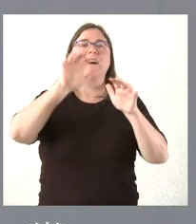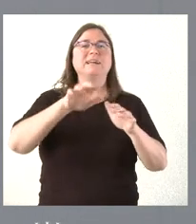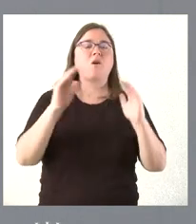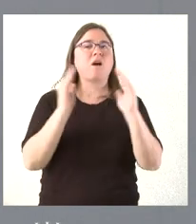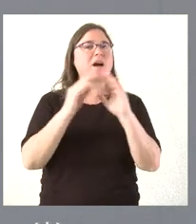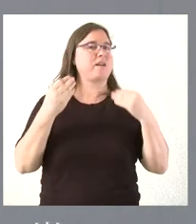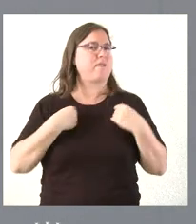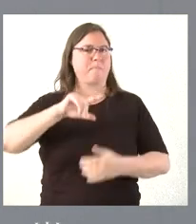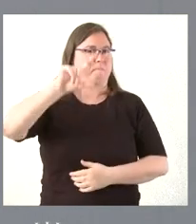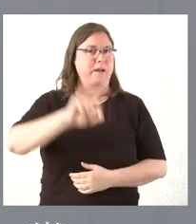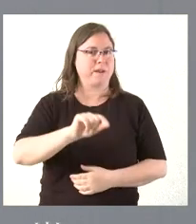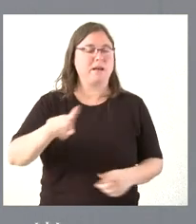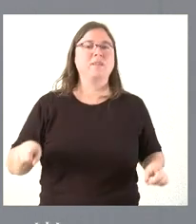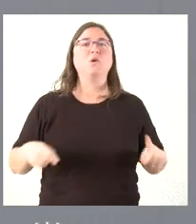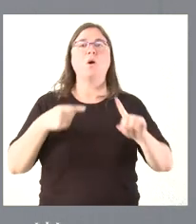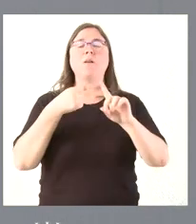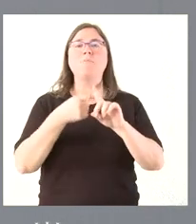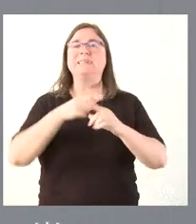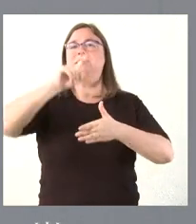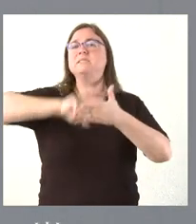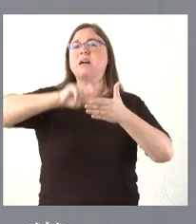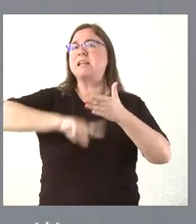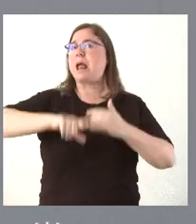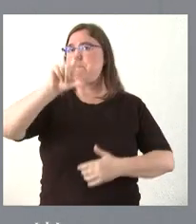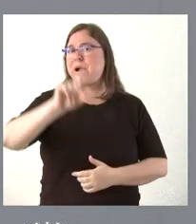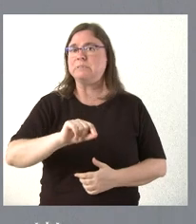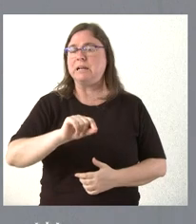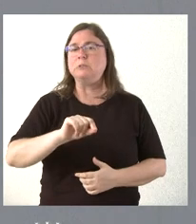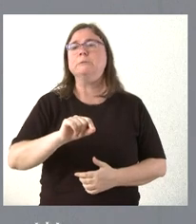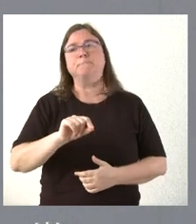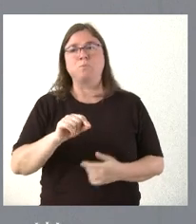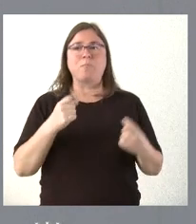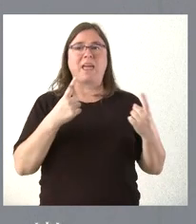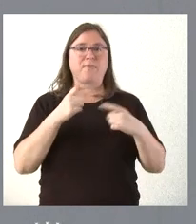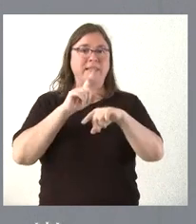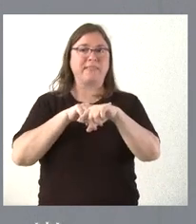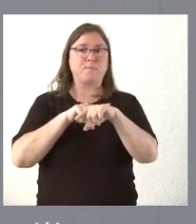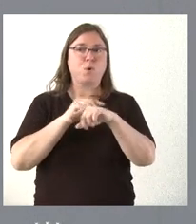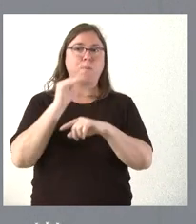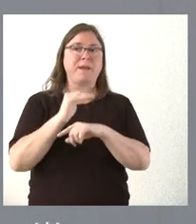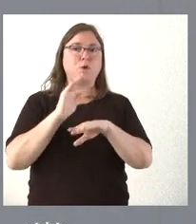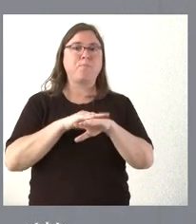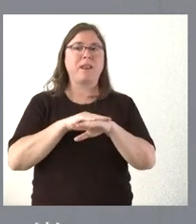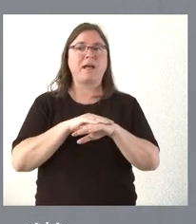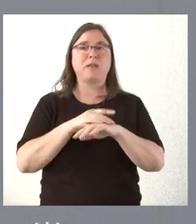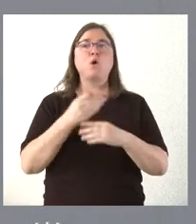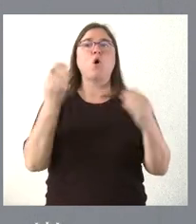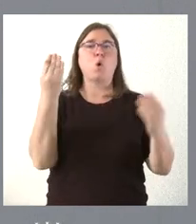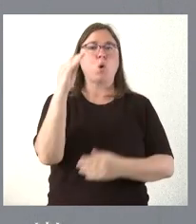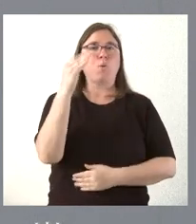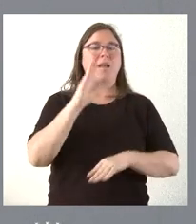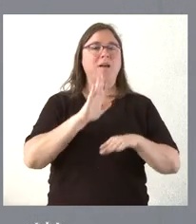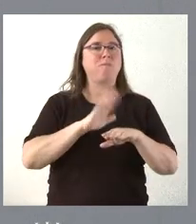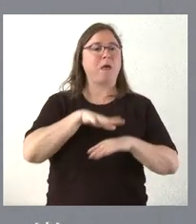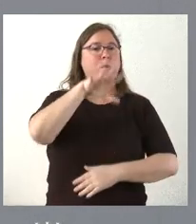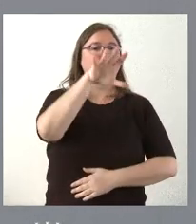vivienda, sea más barato el alquiler de una vivienda, sea necesario menos tiempo por parte de los jóvenes para adquirir esta